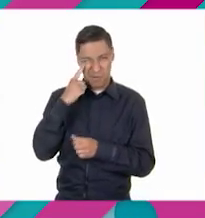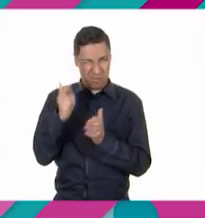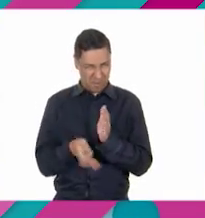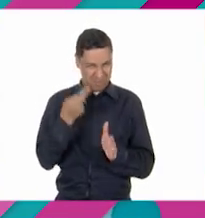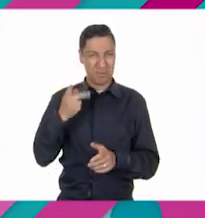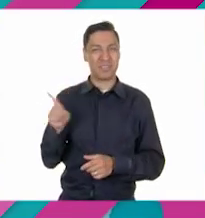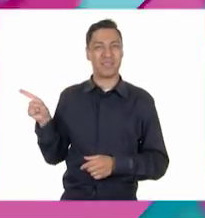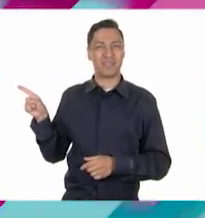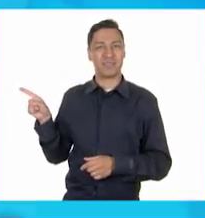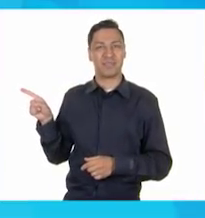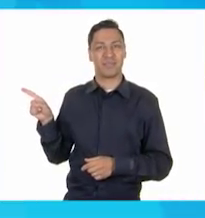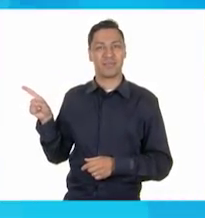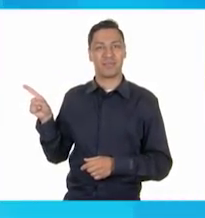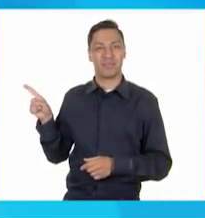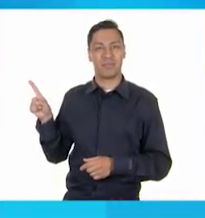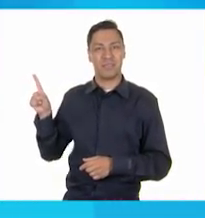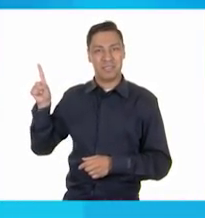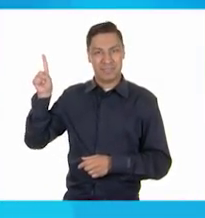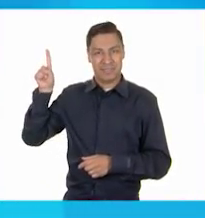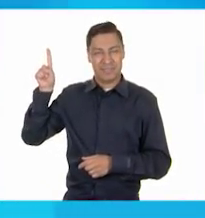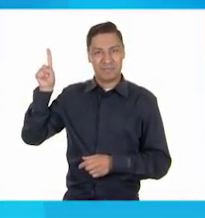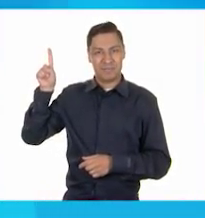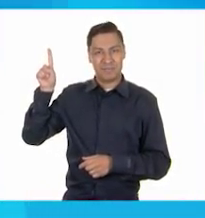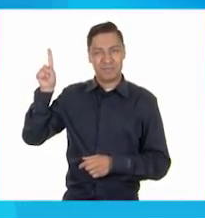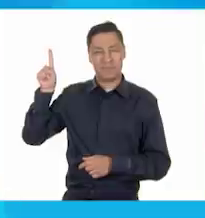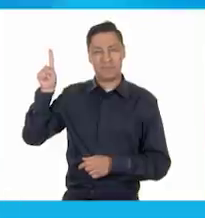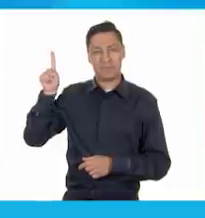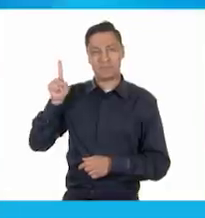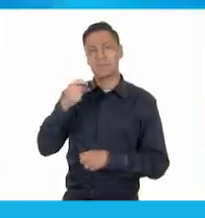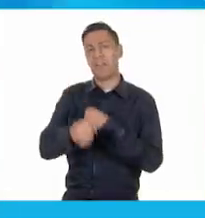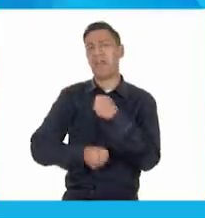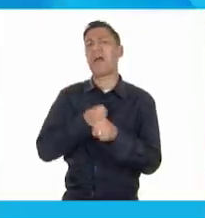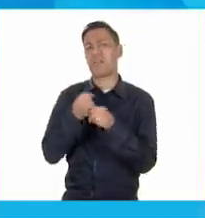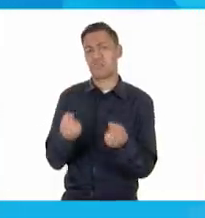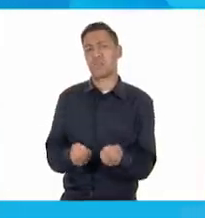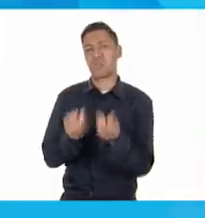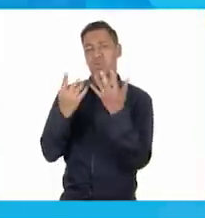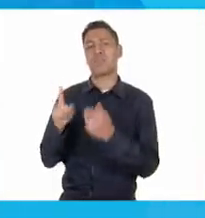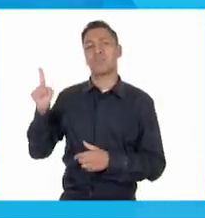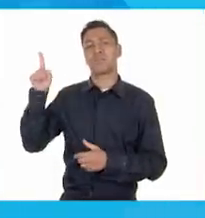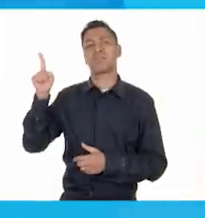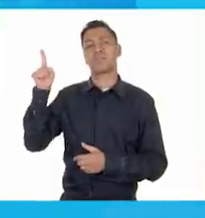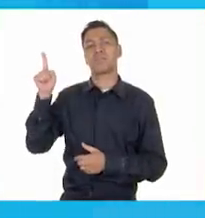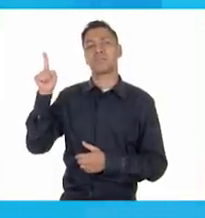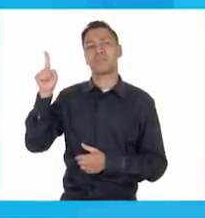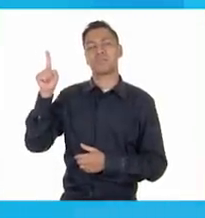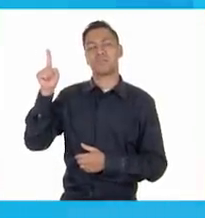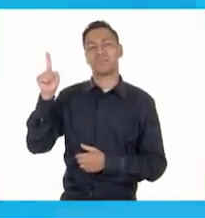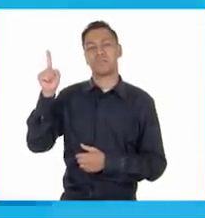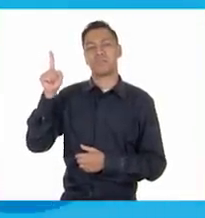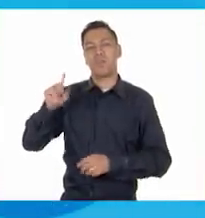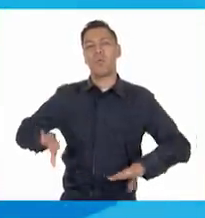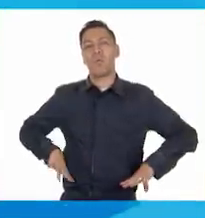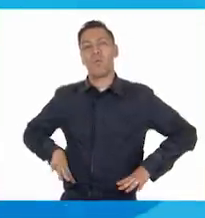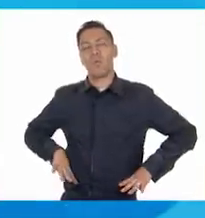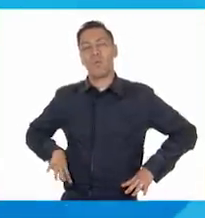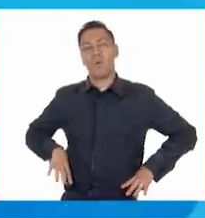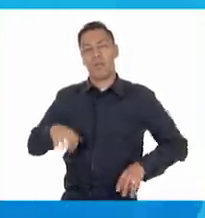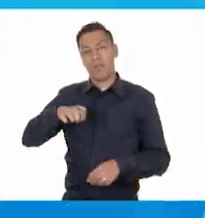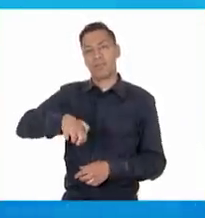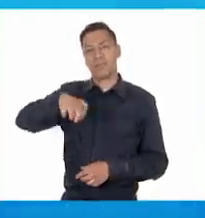otra vez. ¿Cómo podemos saber qué edad tiene? A ver, ayudémonos a encontrar algunas herramientas para calcular la edad.